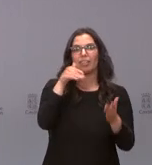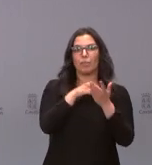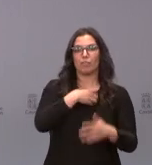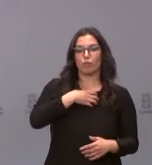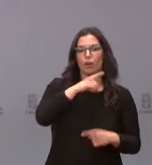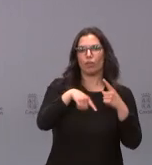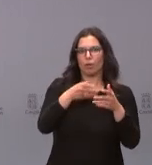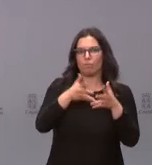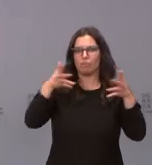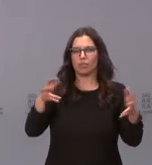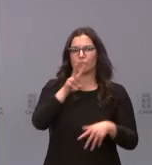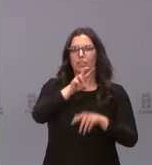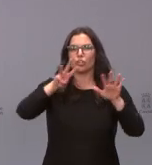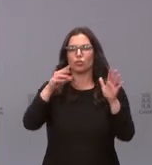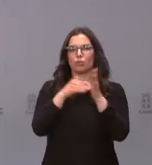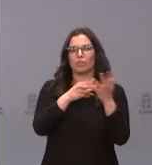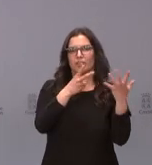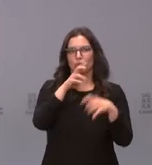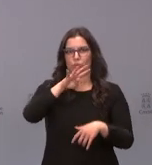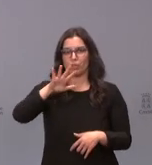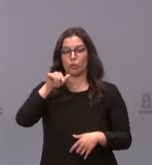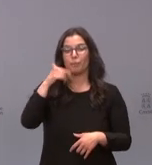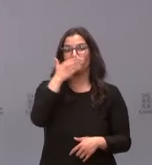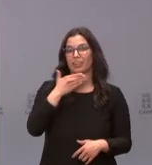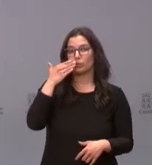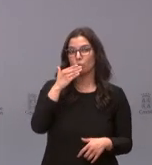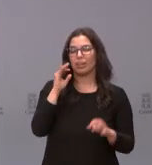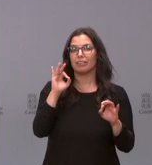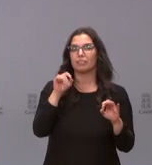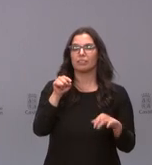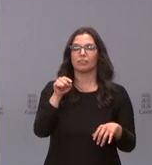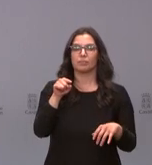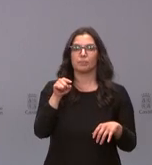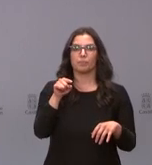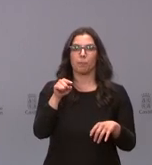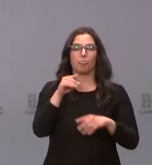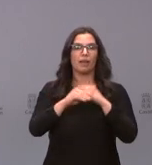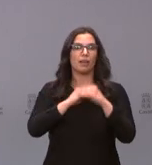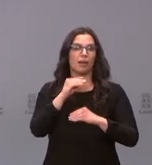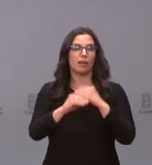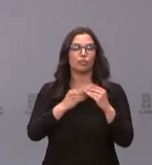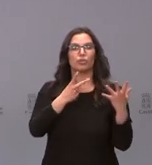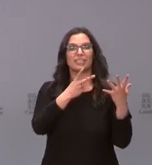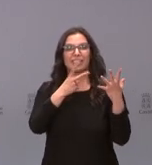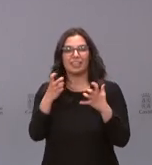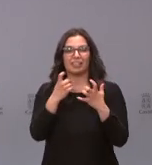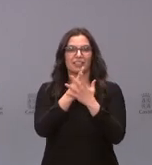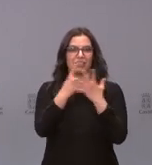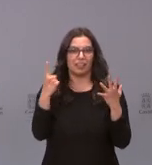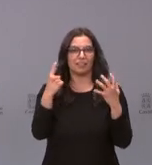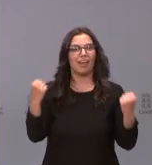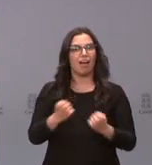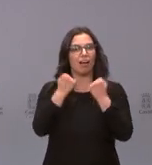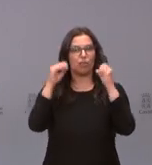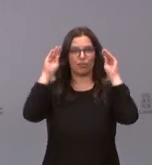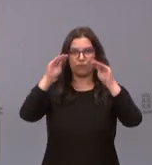.745. Esta escuela ha hecho 716 acciones